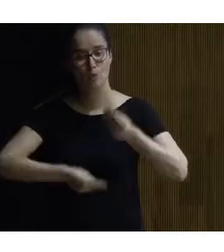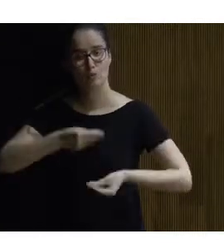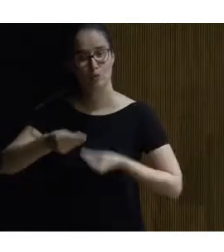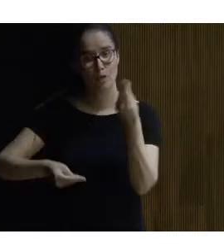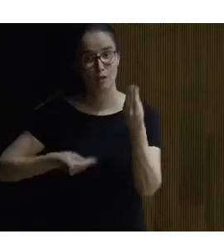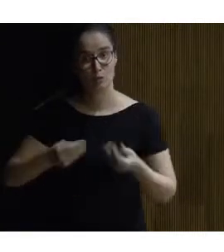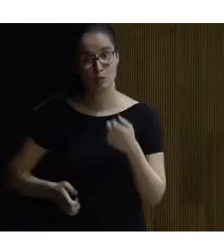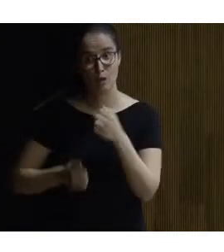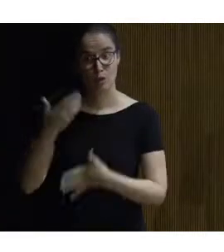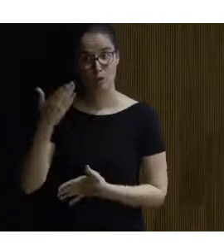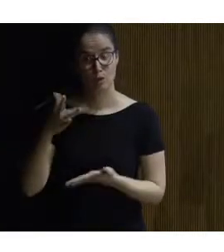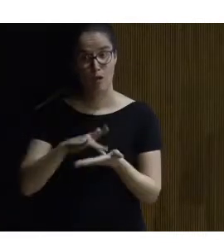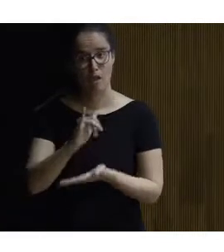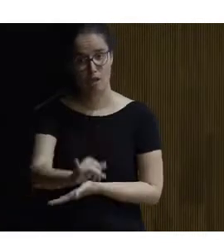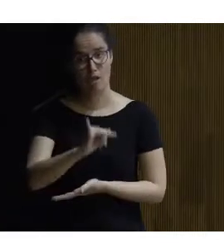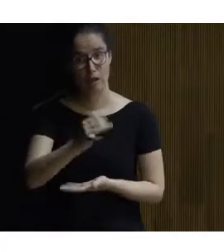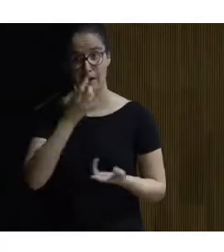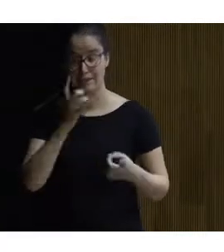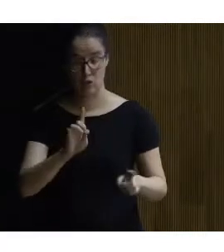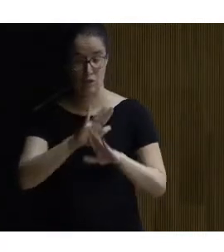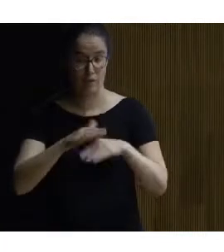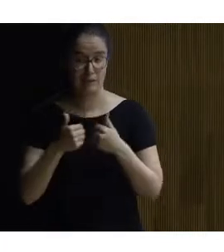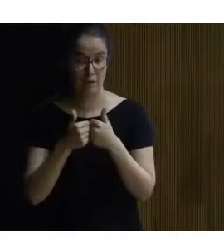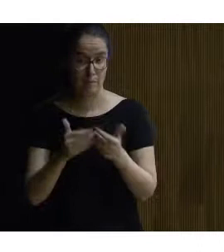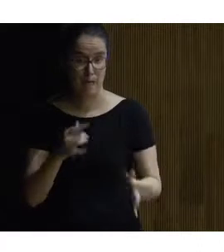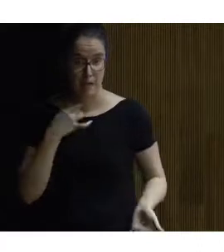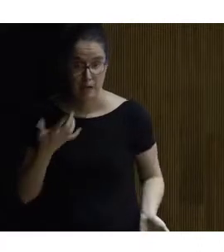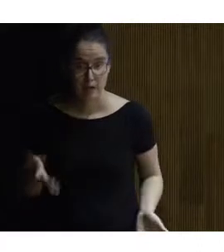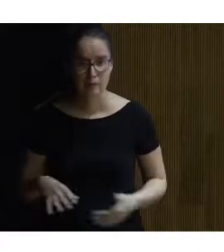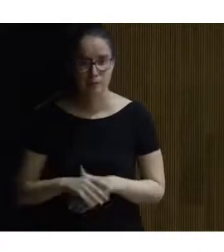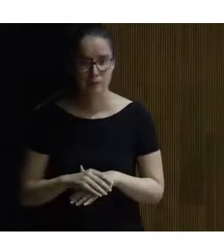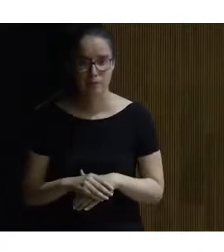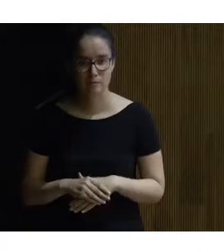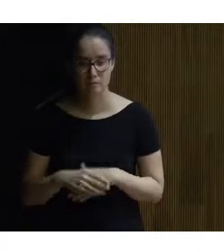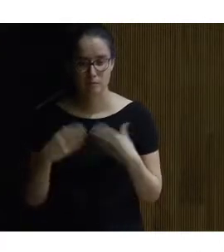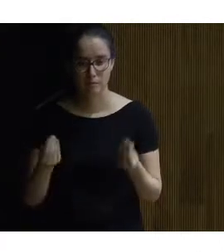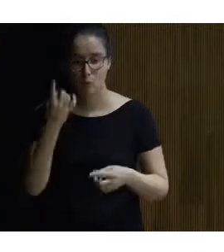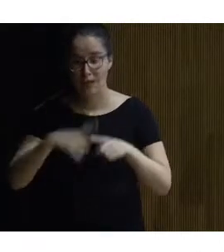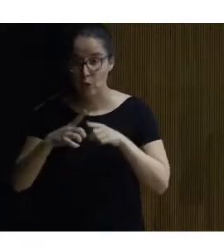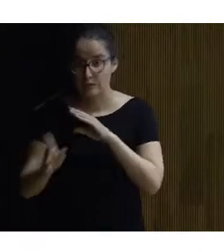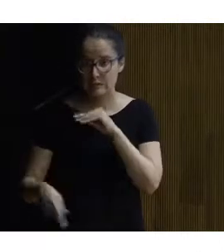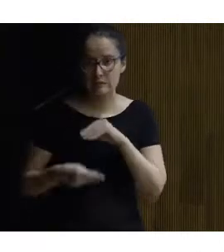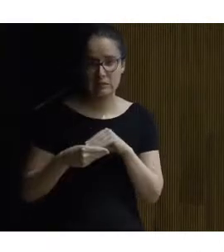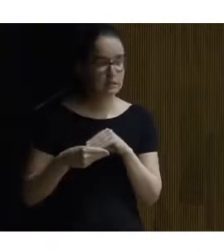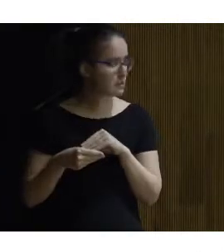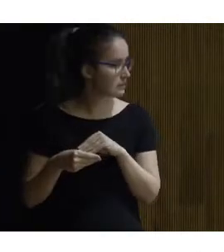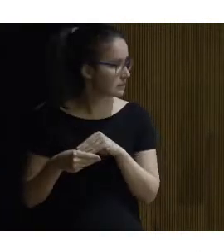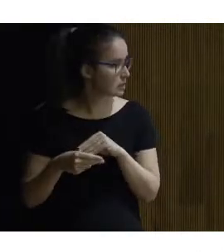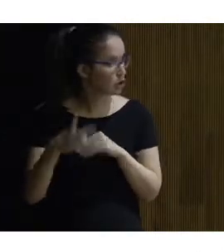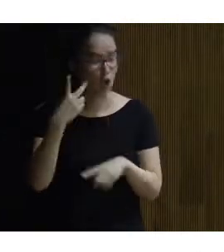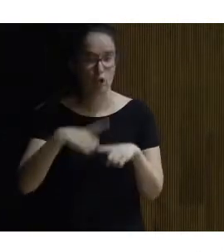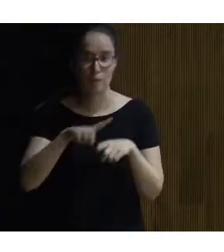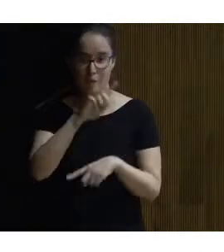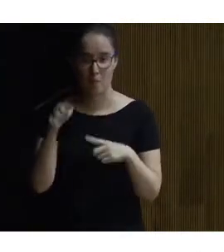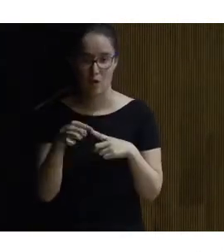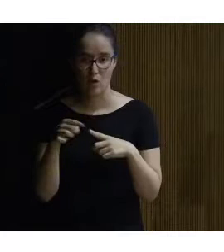estos edificios que tenemos que si no se van a perder quería incidir en una cosa en dos aspectos